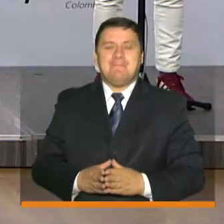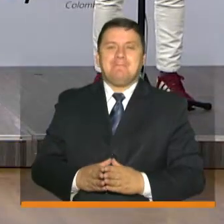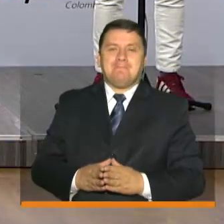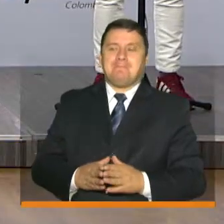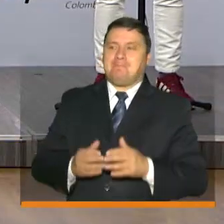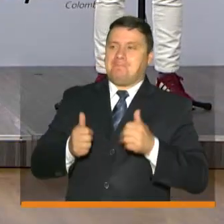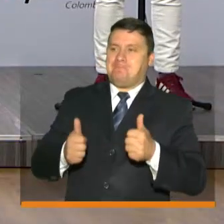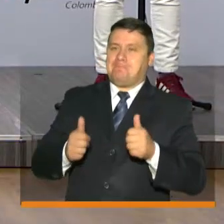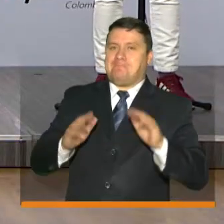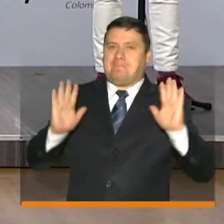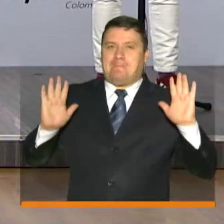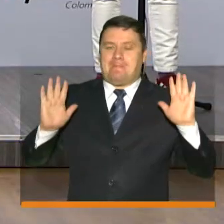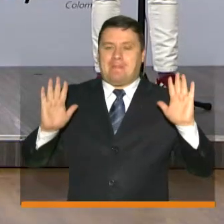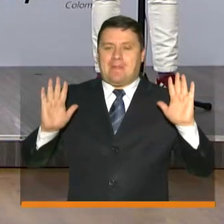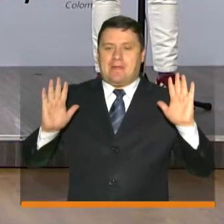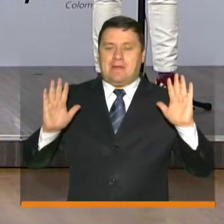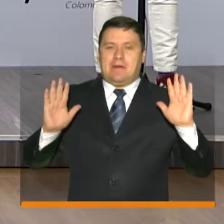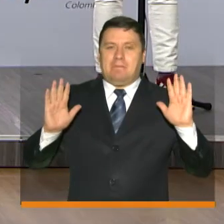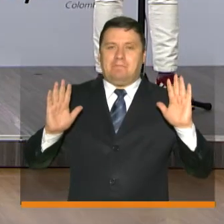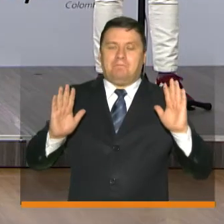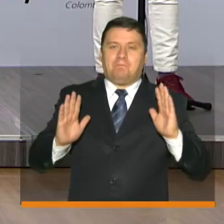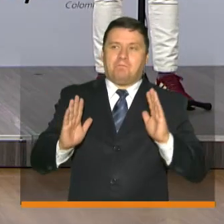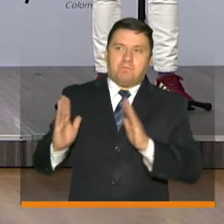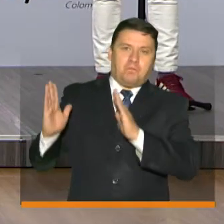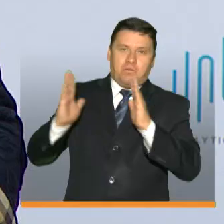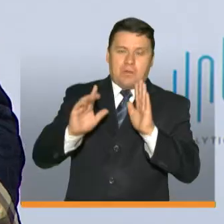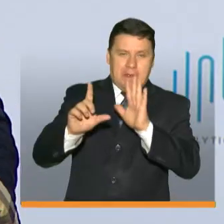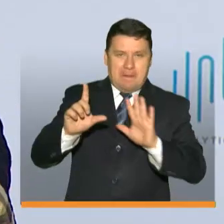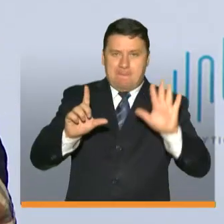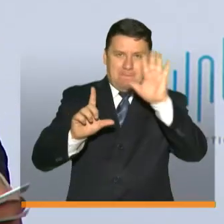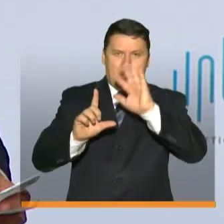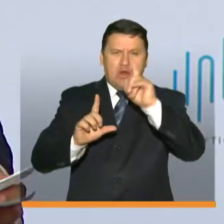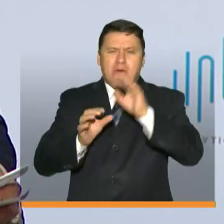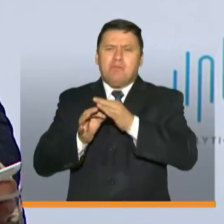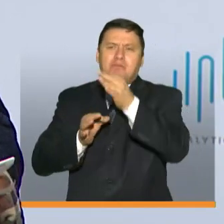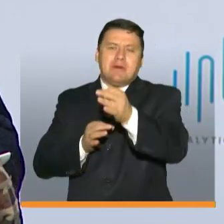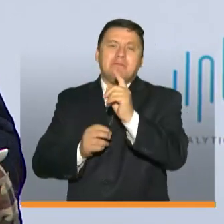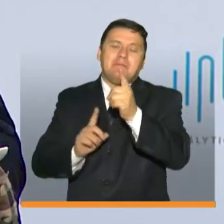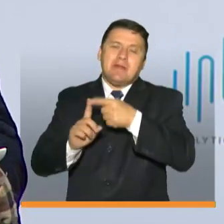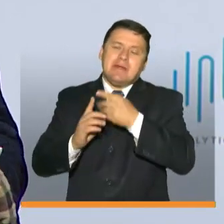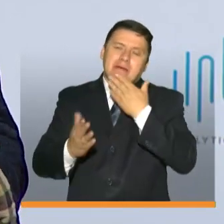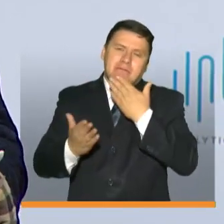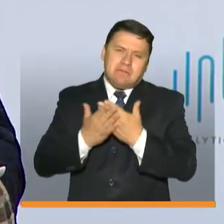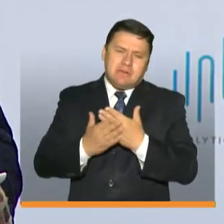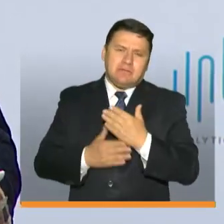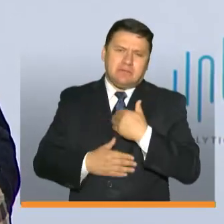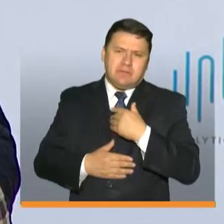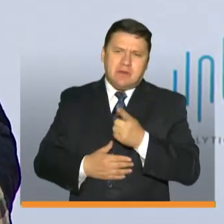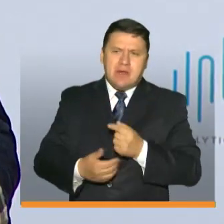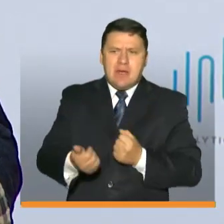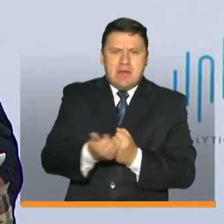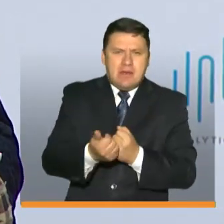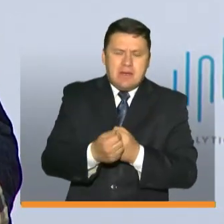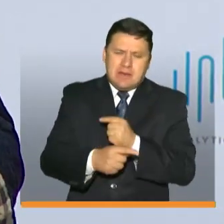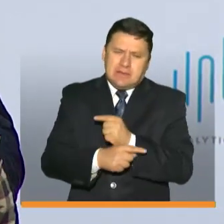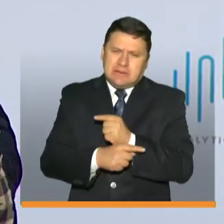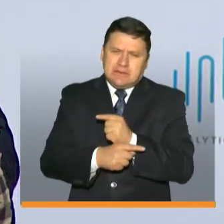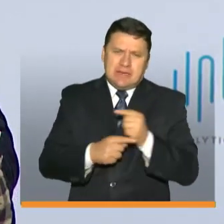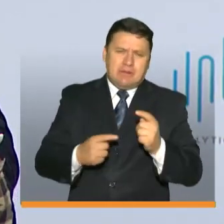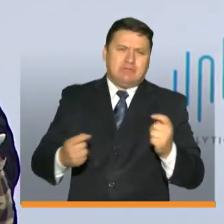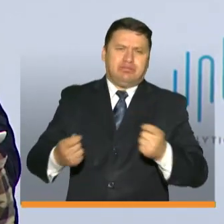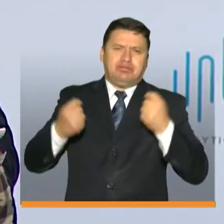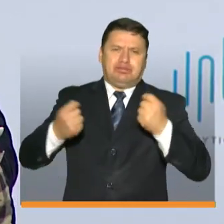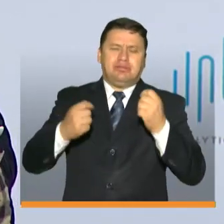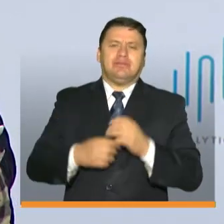muy bien no quiero darle paso a nuestro siguiente video de otra región sin darle gracias a muchos de los aportantes que esta semana también se han ido a la